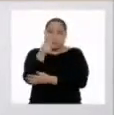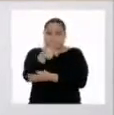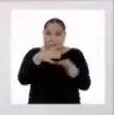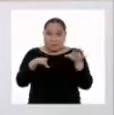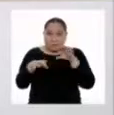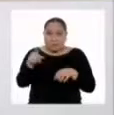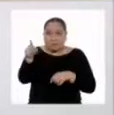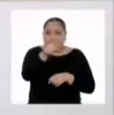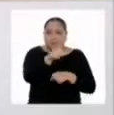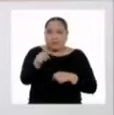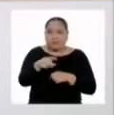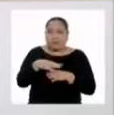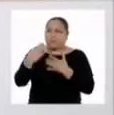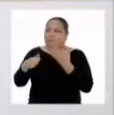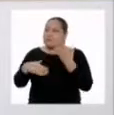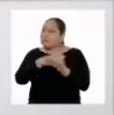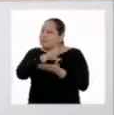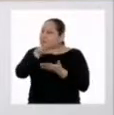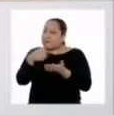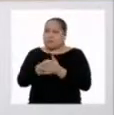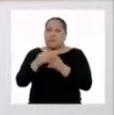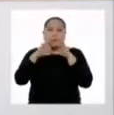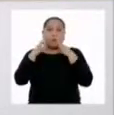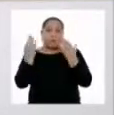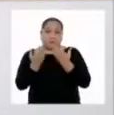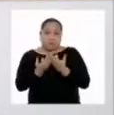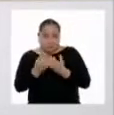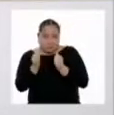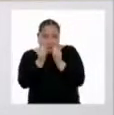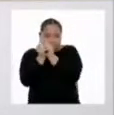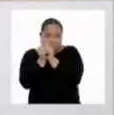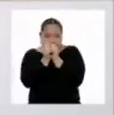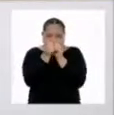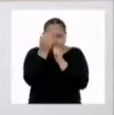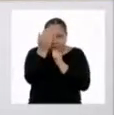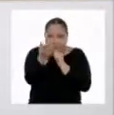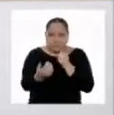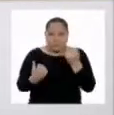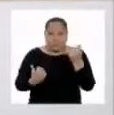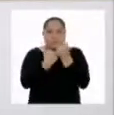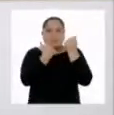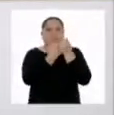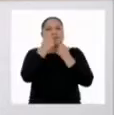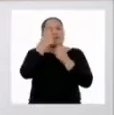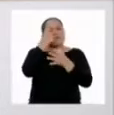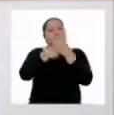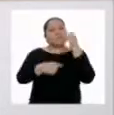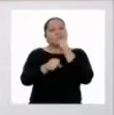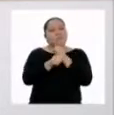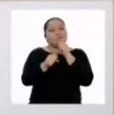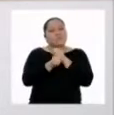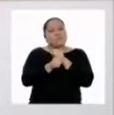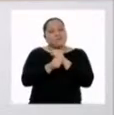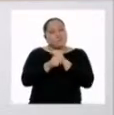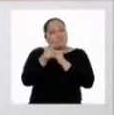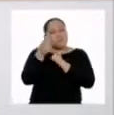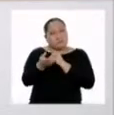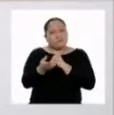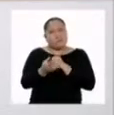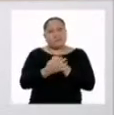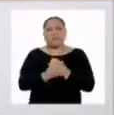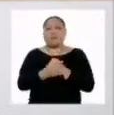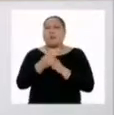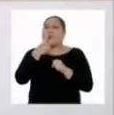nosotros, ustedes y todos los familiares que las y los acompañan, reforzarán su compromiso por cuidarlas.